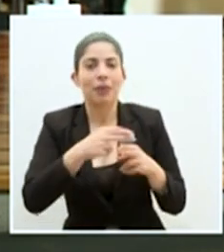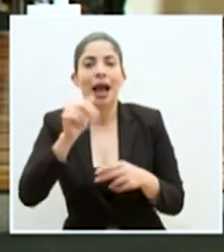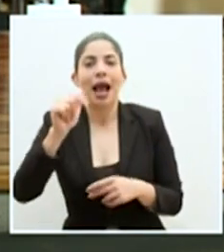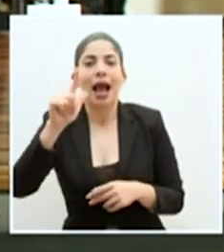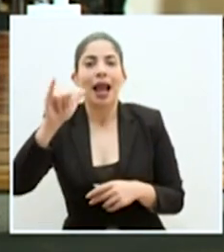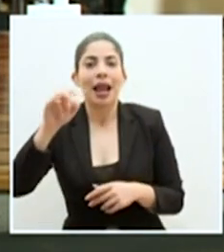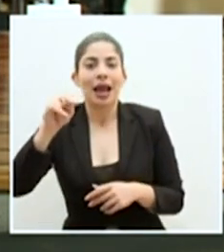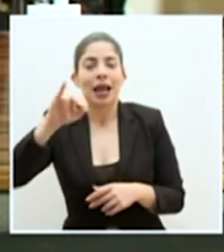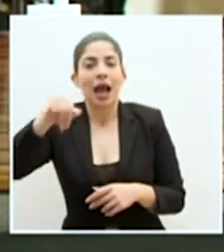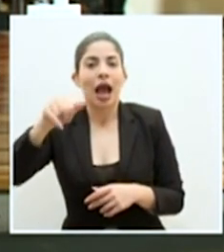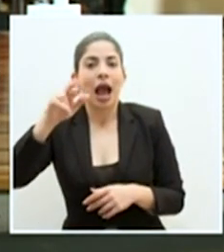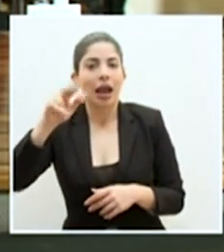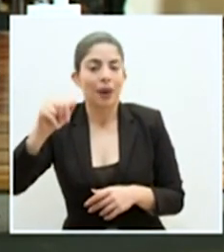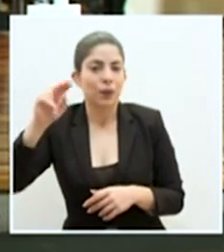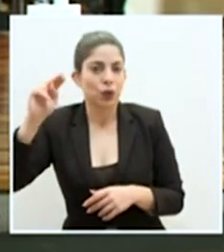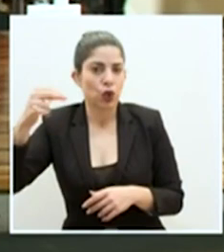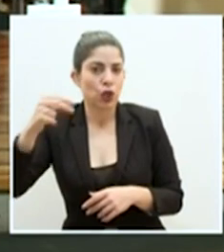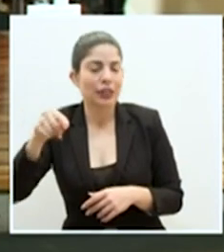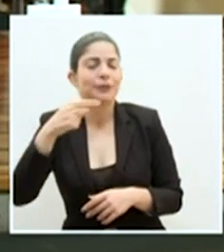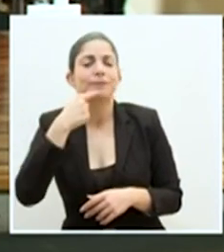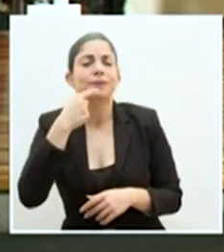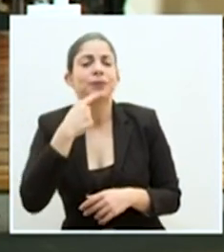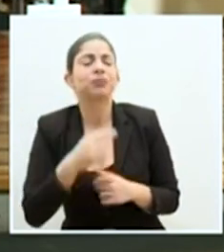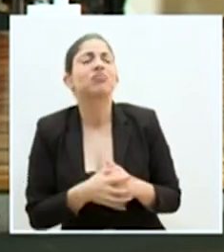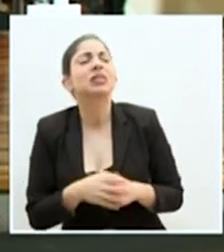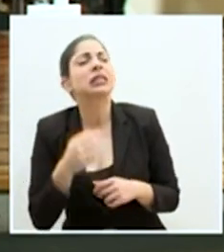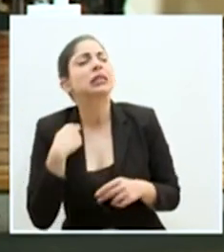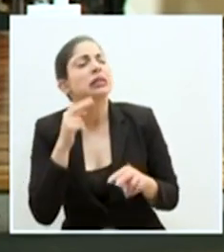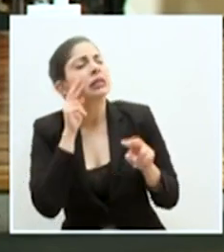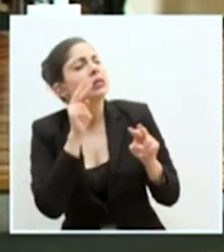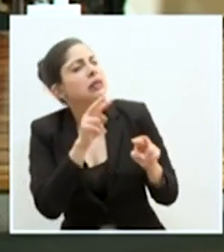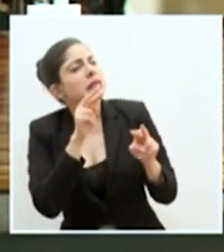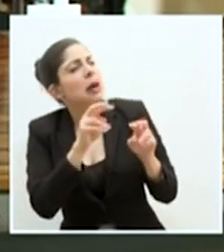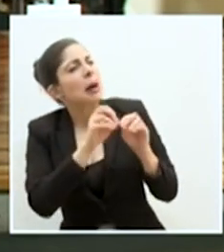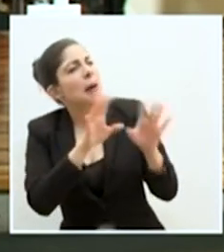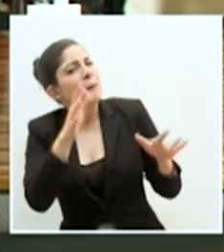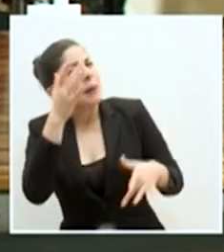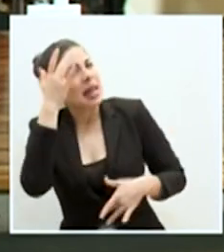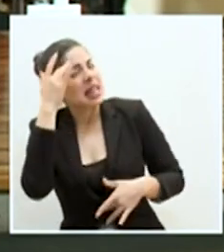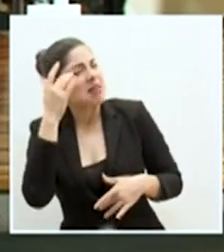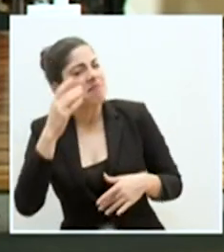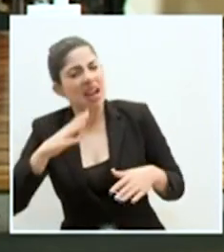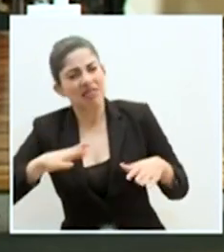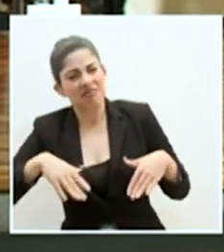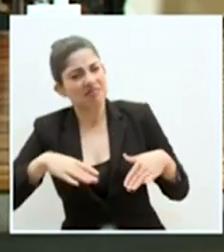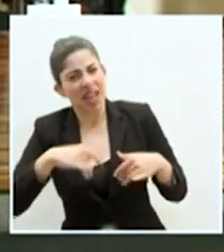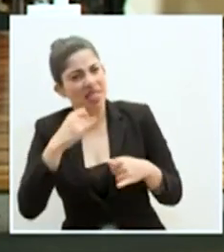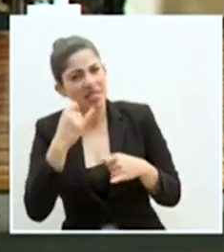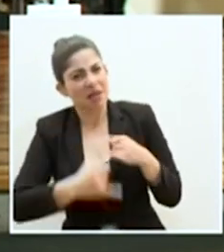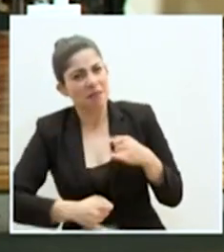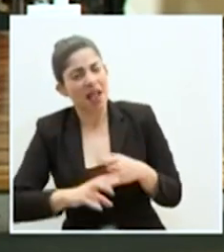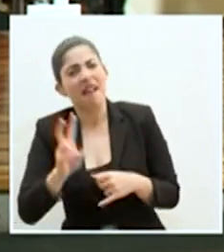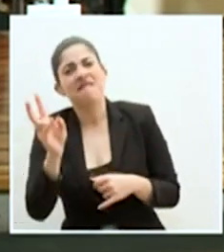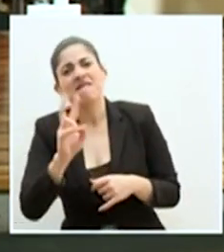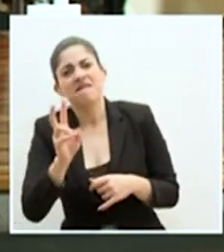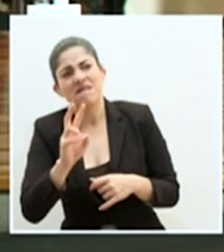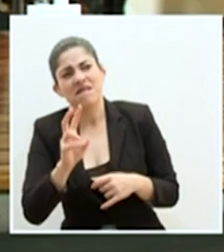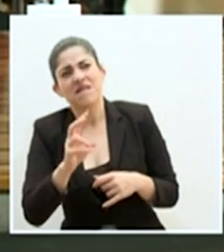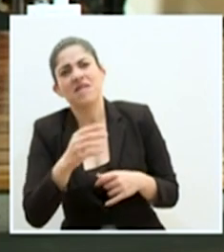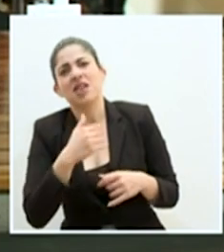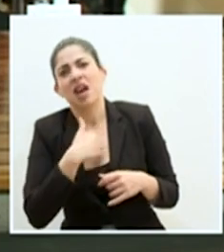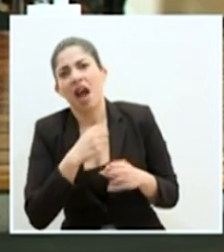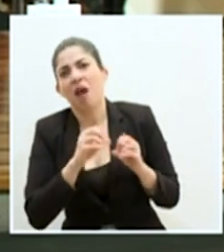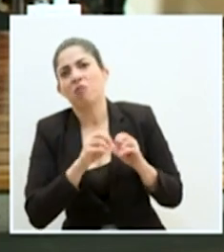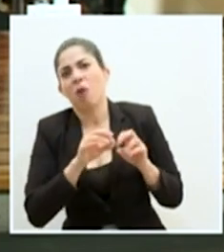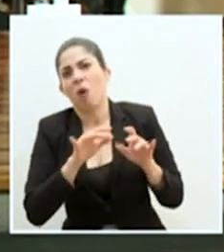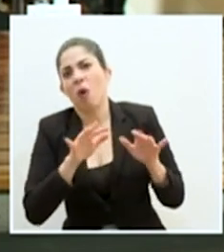Jara Noticias y consulta. Por lo que se observa, la pandemia está lejos de terminar. El virus ha tenido oportunidad